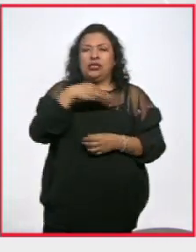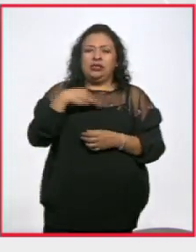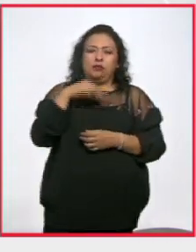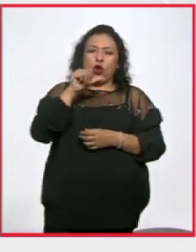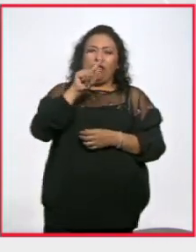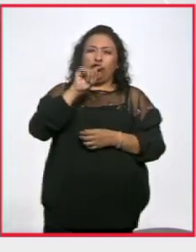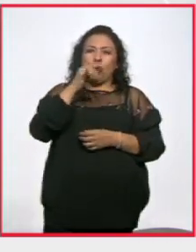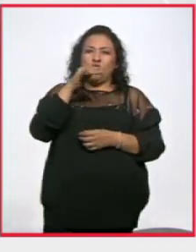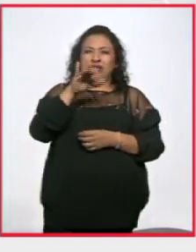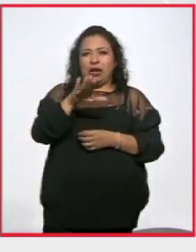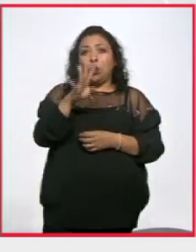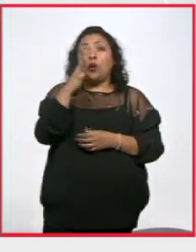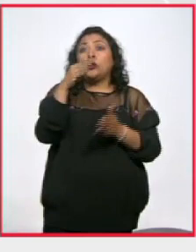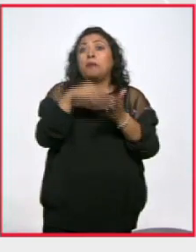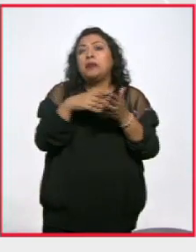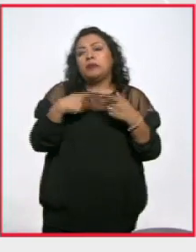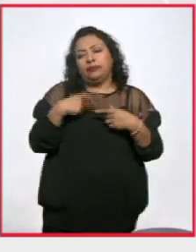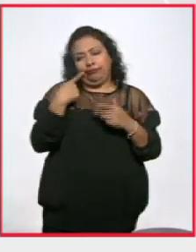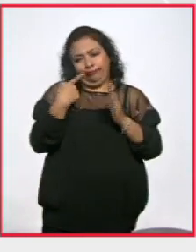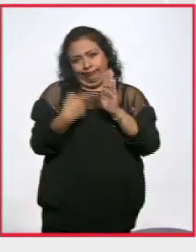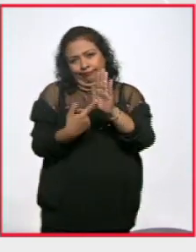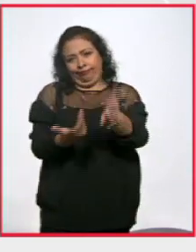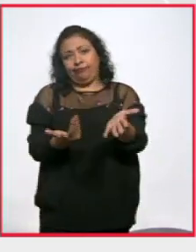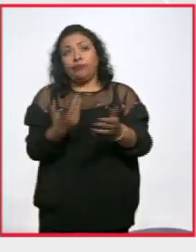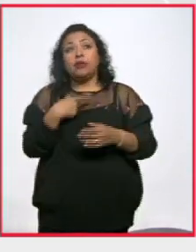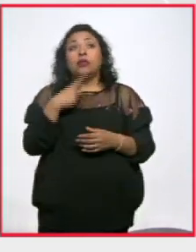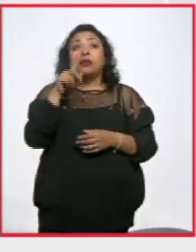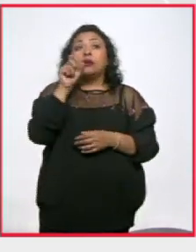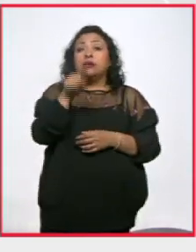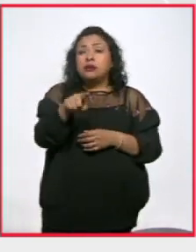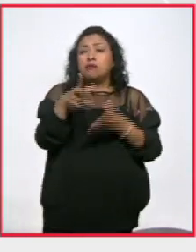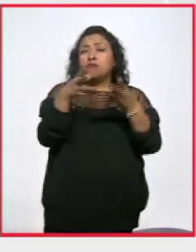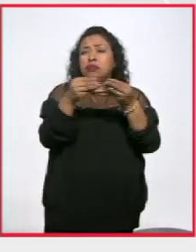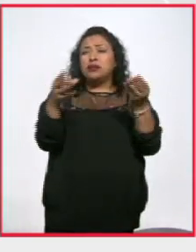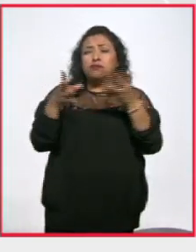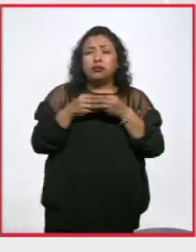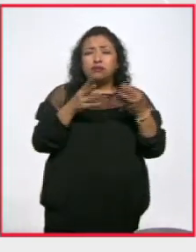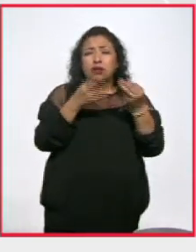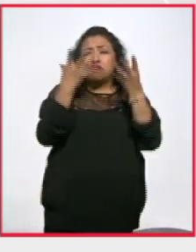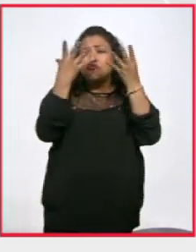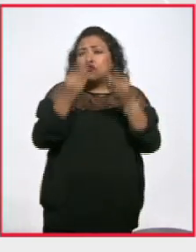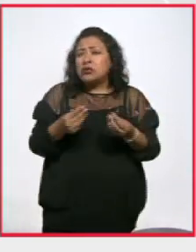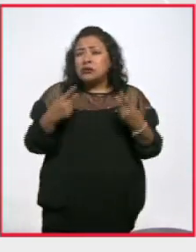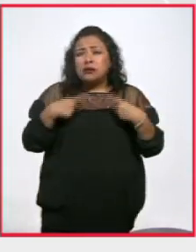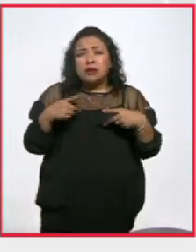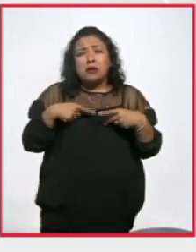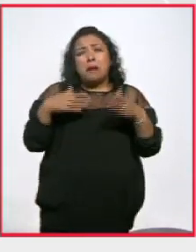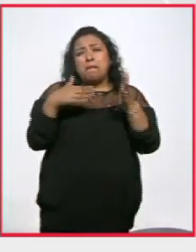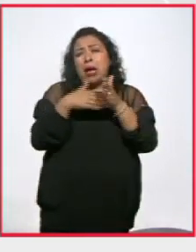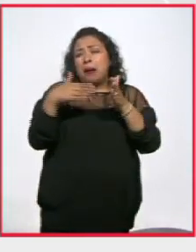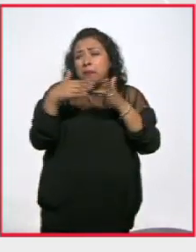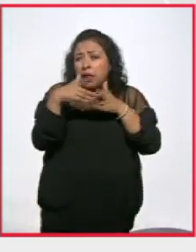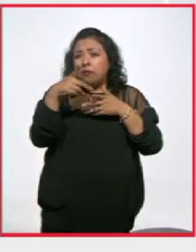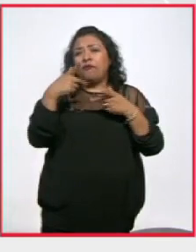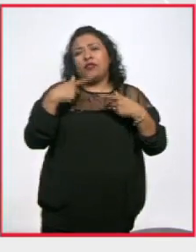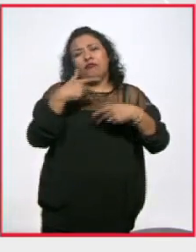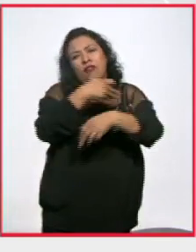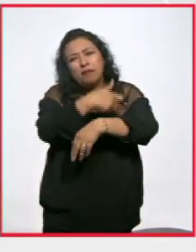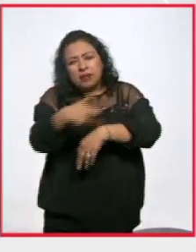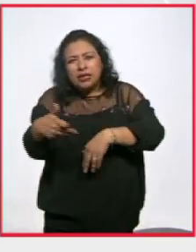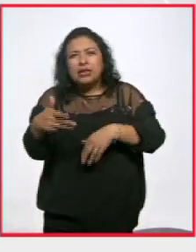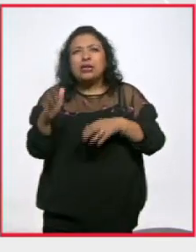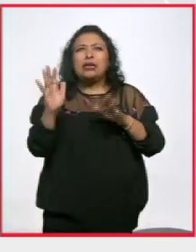cuatro mil. Un botón de muestra. Es un botón de muestra. Y en el país son cientos de miles de desaparecidos que las familias, como